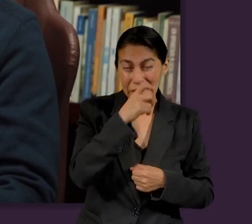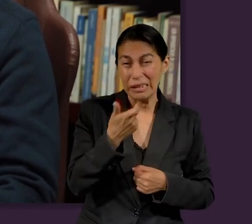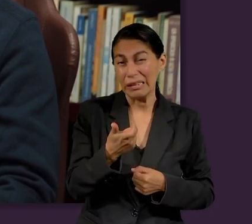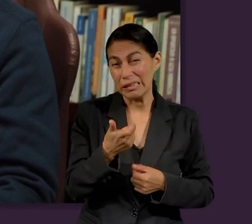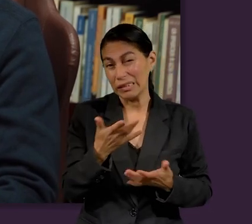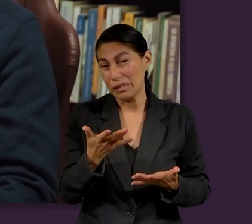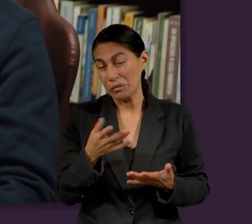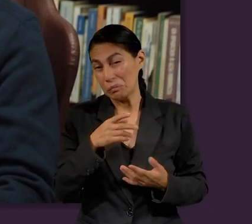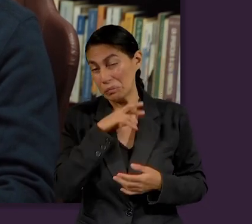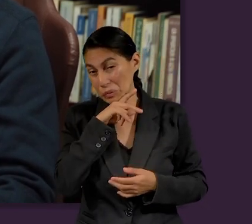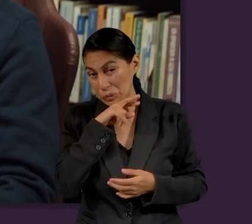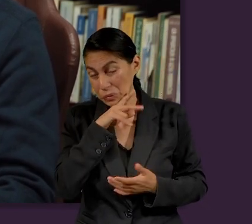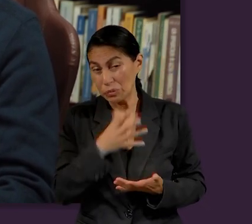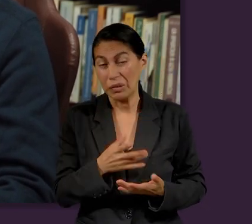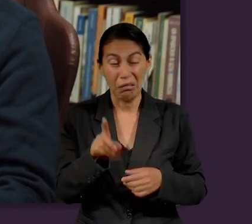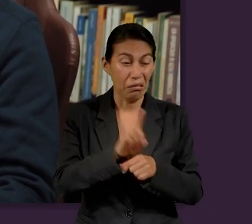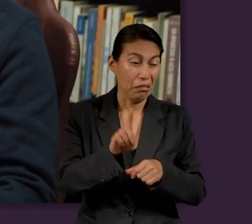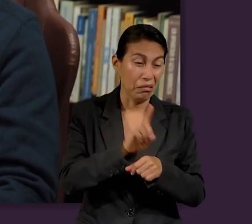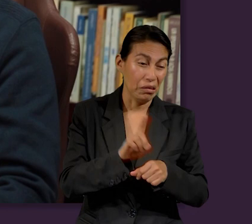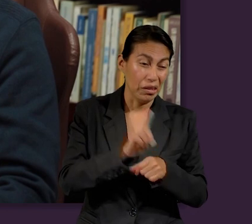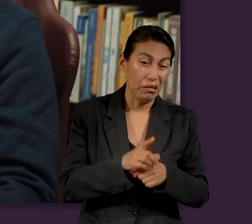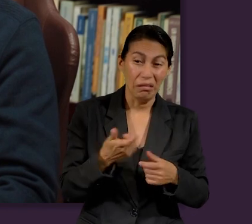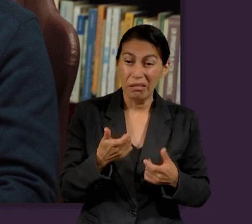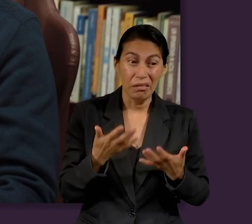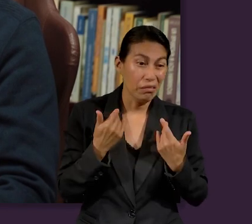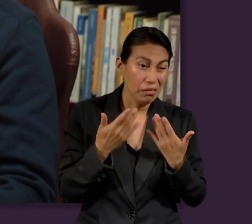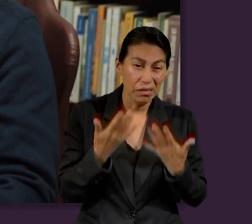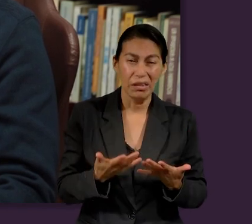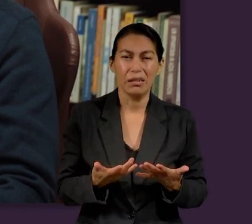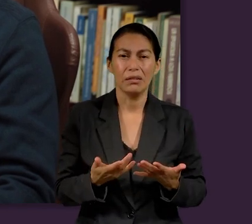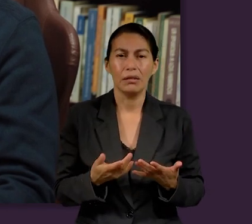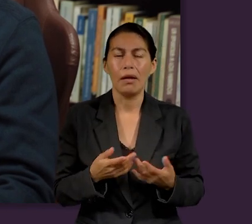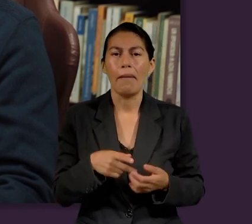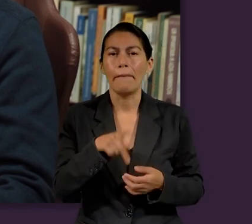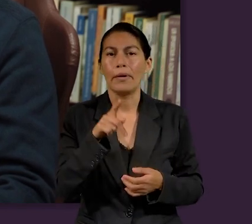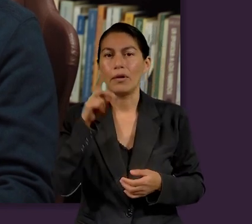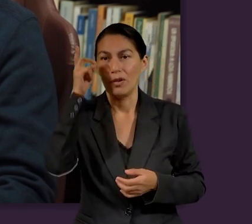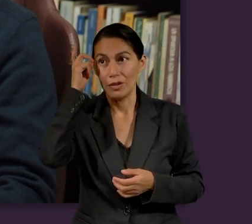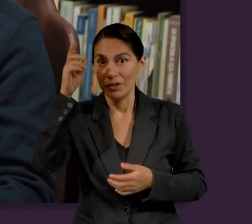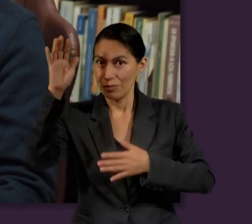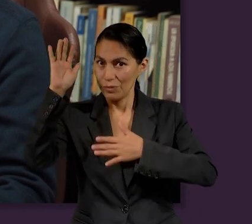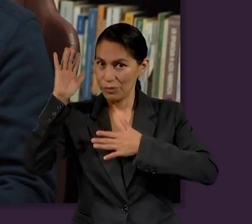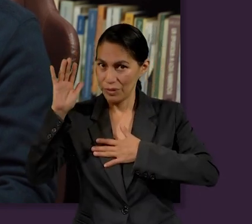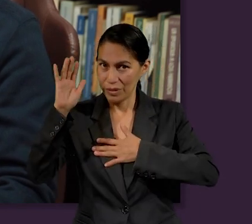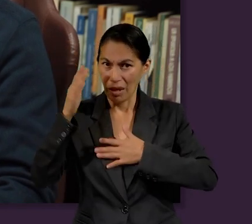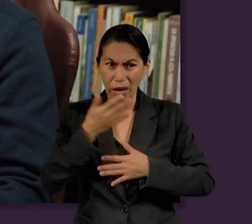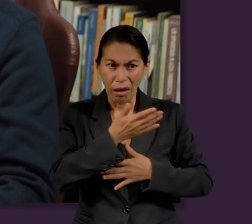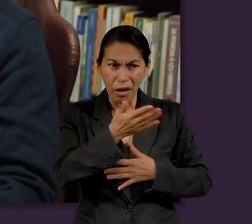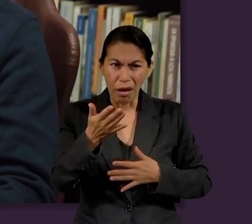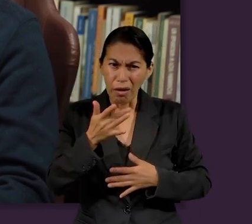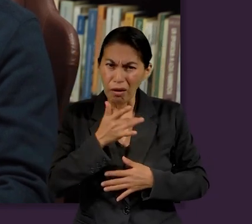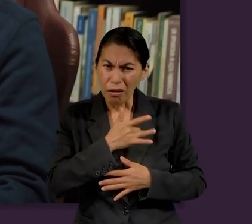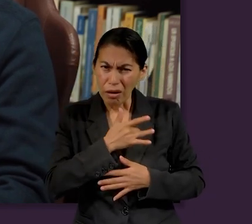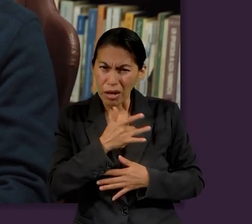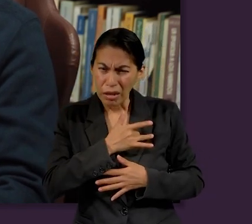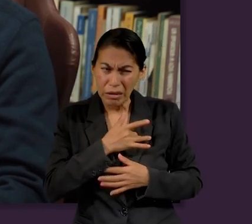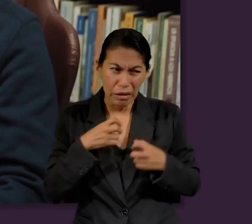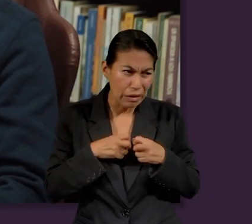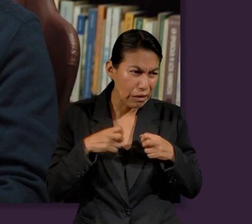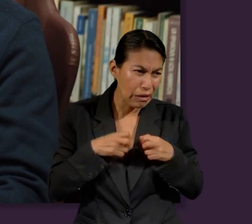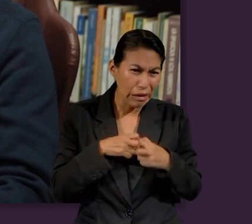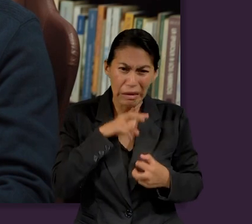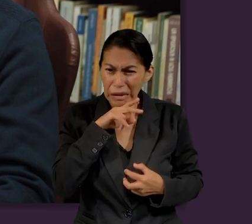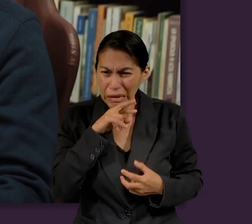financieras, que es lo que más nos preocupa en nuestra vida diaria. Y la promesa es, no se turbe vuestro corazón. La